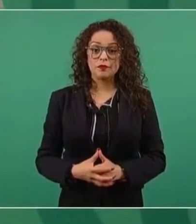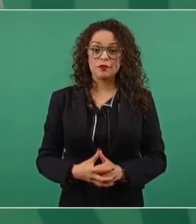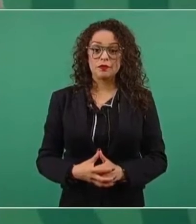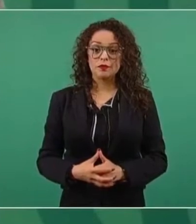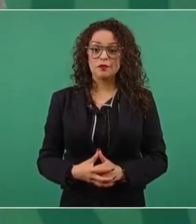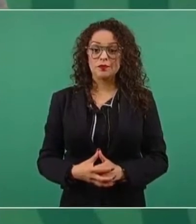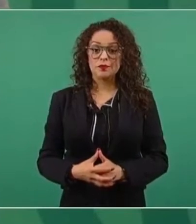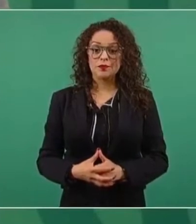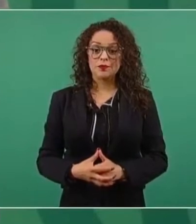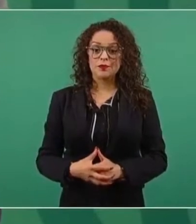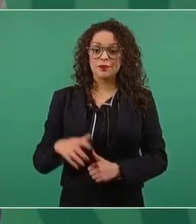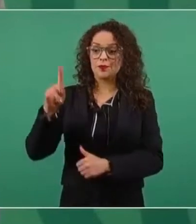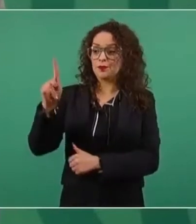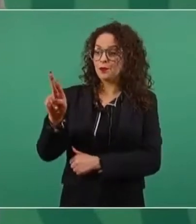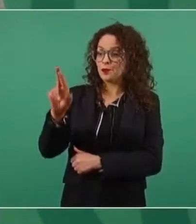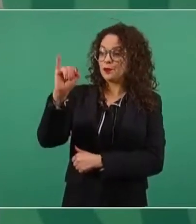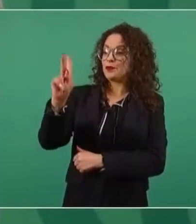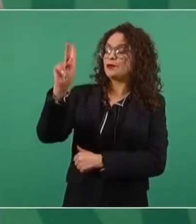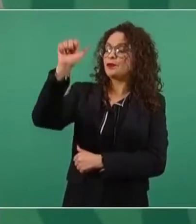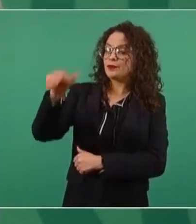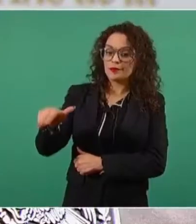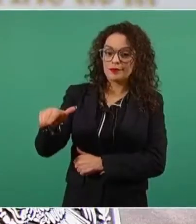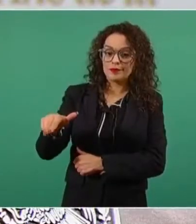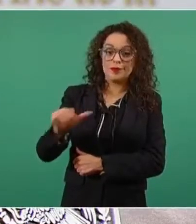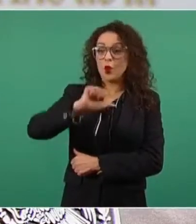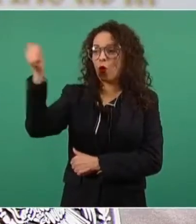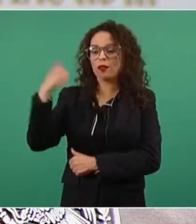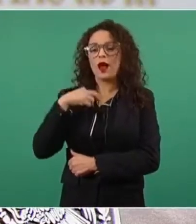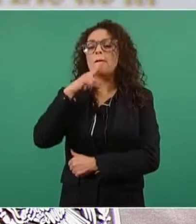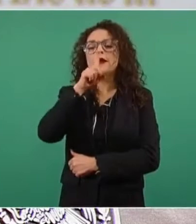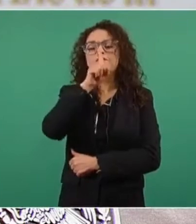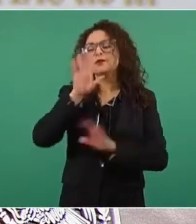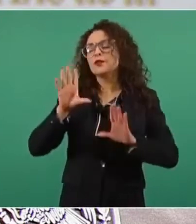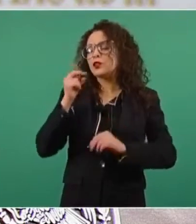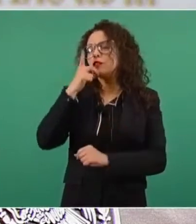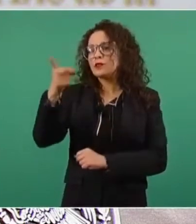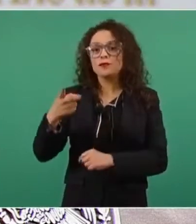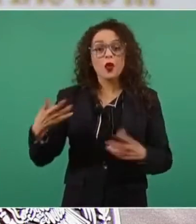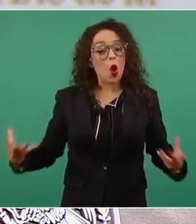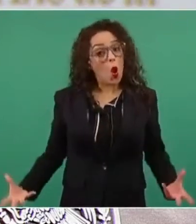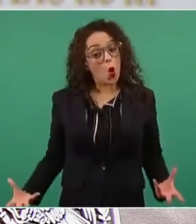pri pri pan ya no digo otro juntos